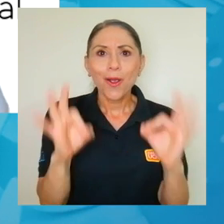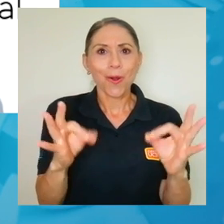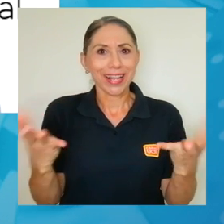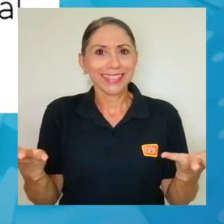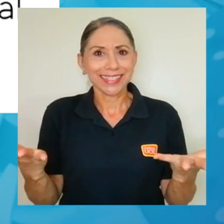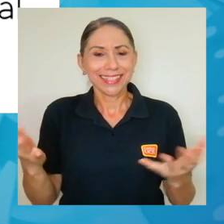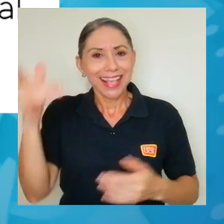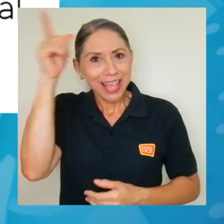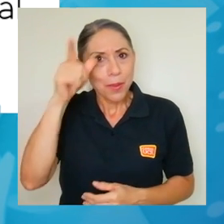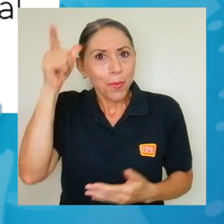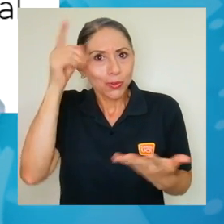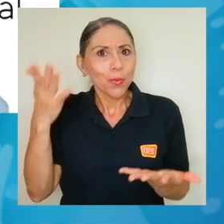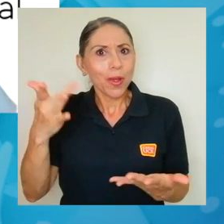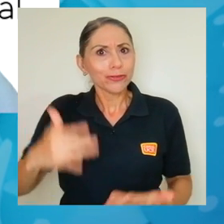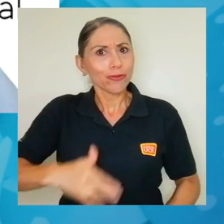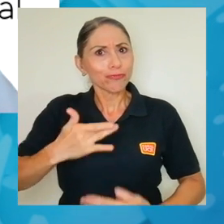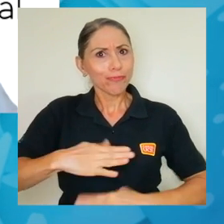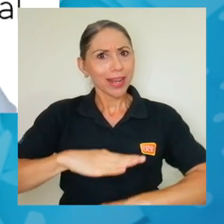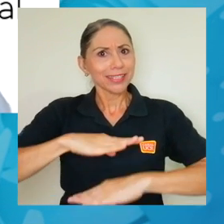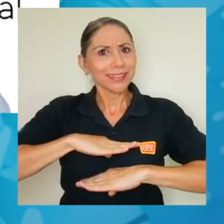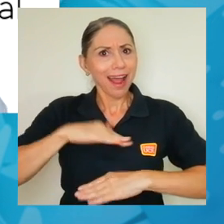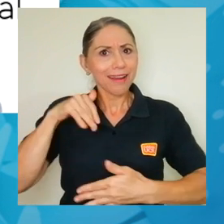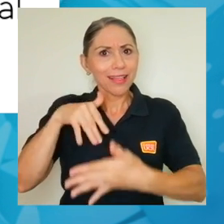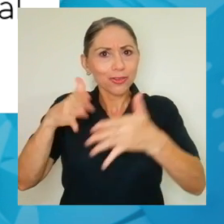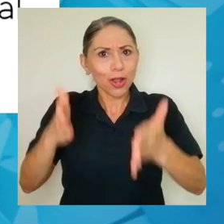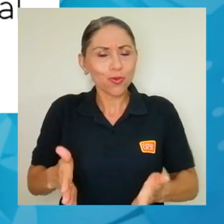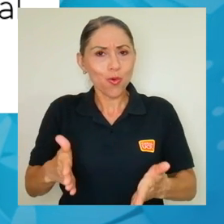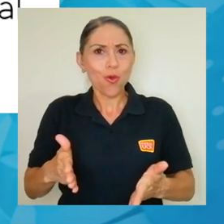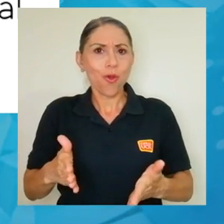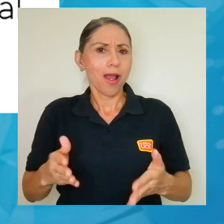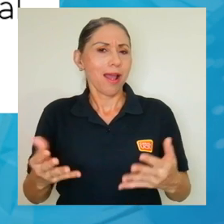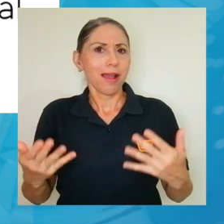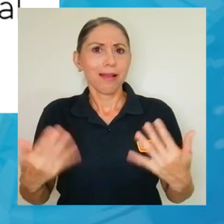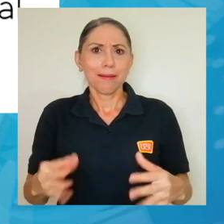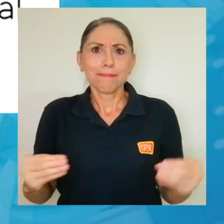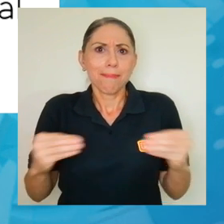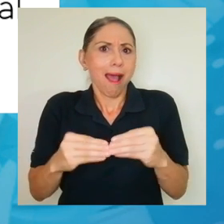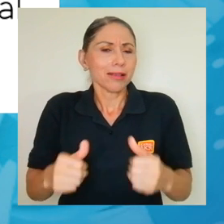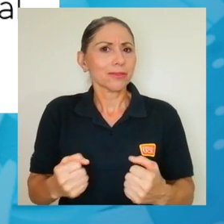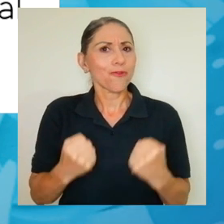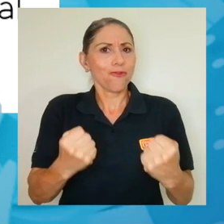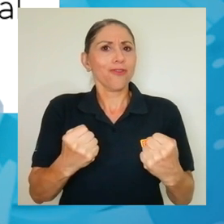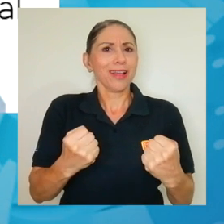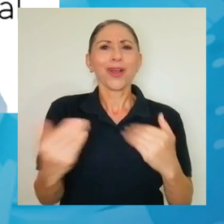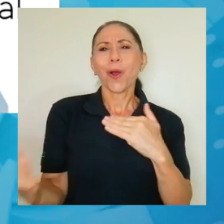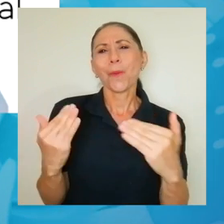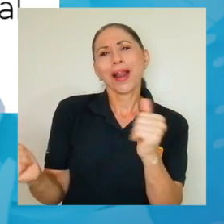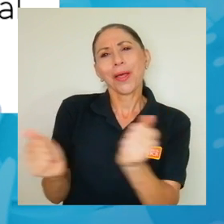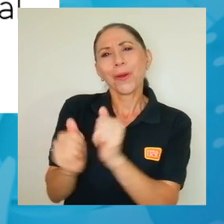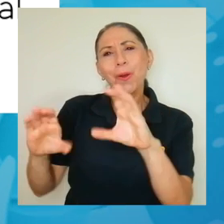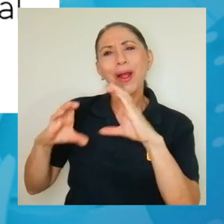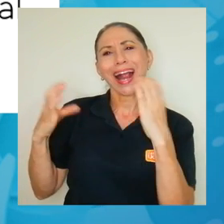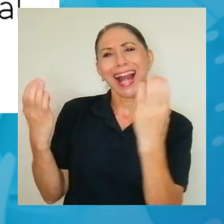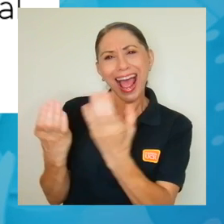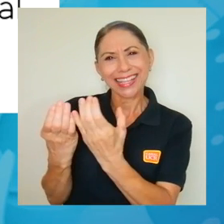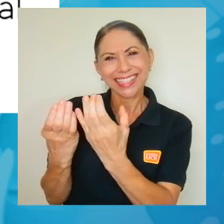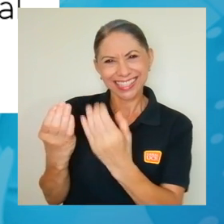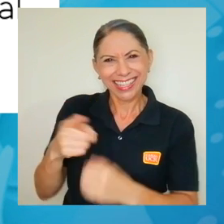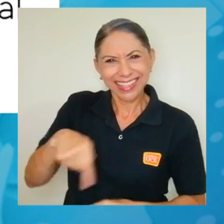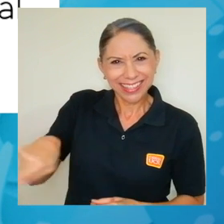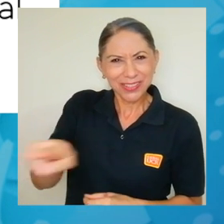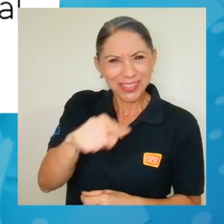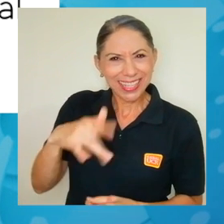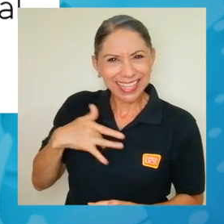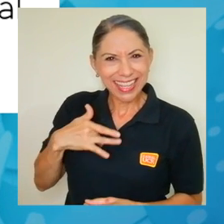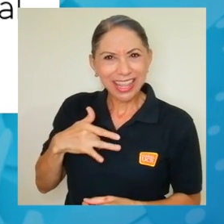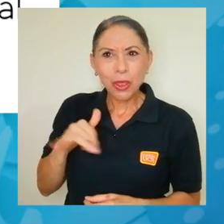supuesto, como es coherente, el bienestar del alumnado es mucho mayor que en clases que creo que todos hemos vivido cuando